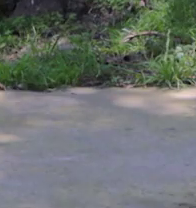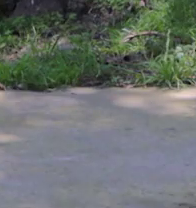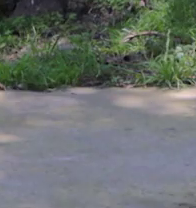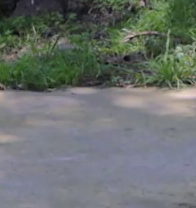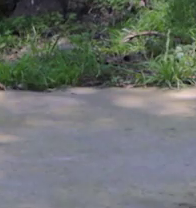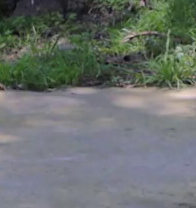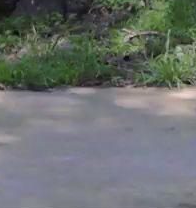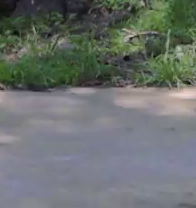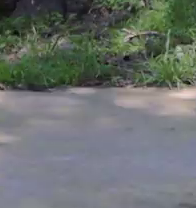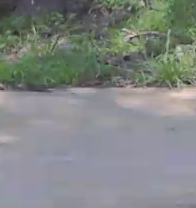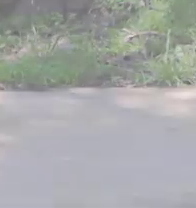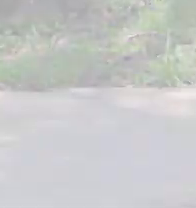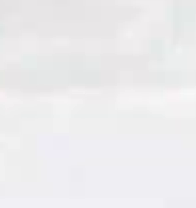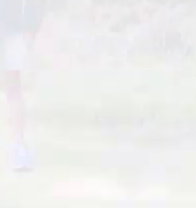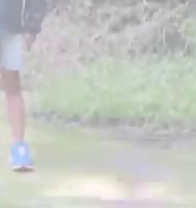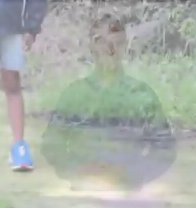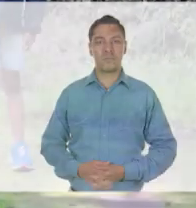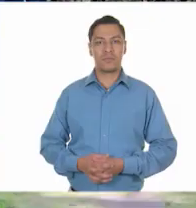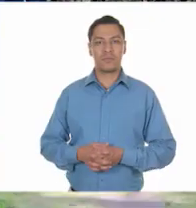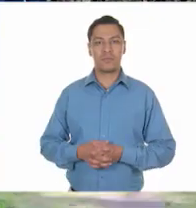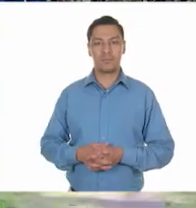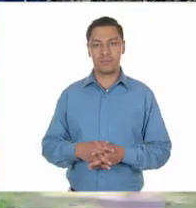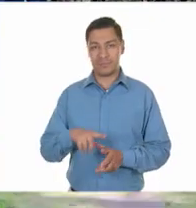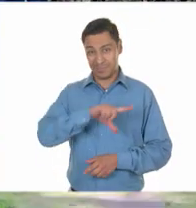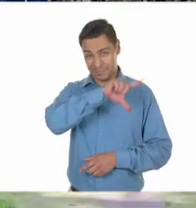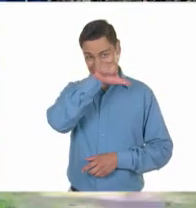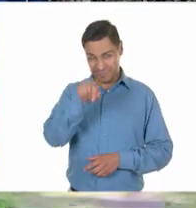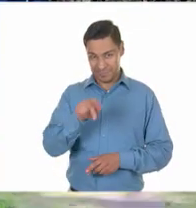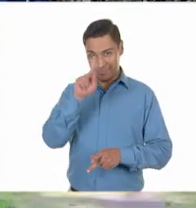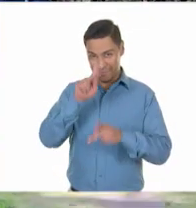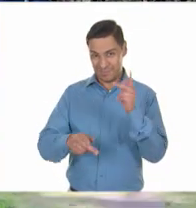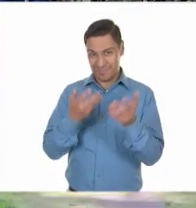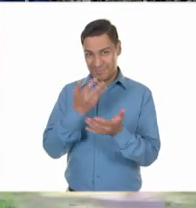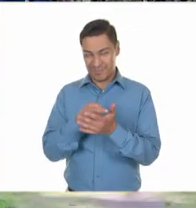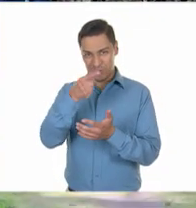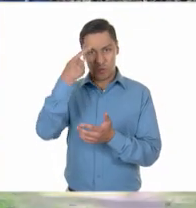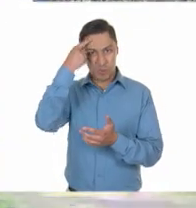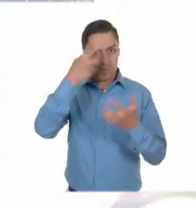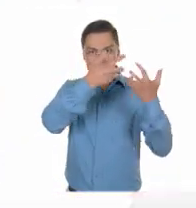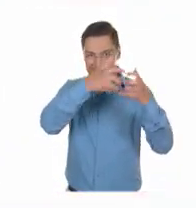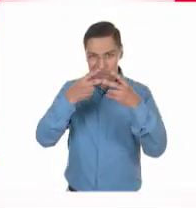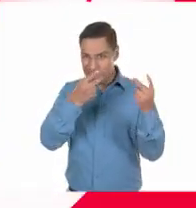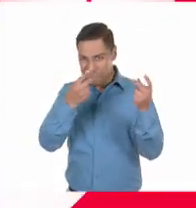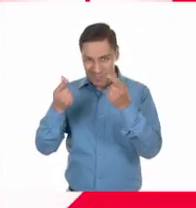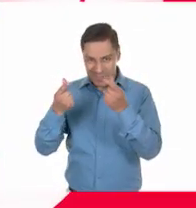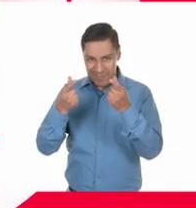Respiramos, profundo, bien. Y después de cada pausa, activa tu mente.